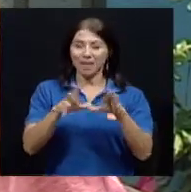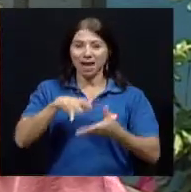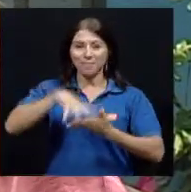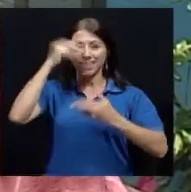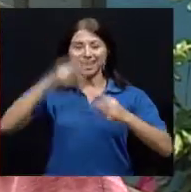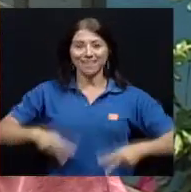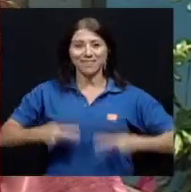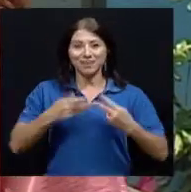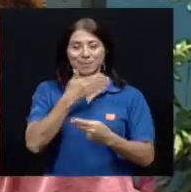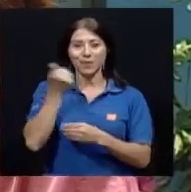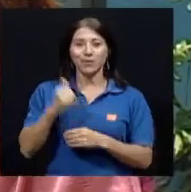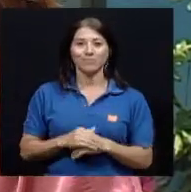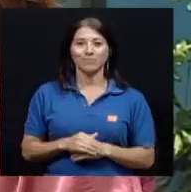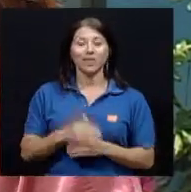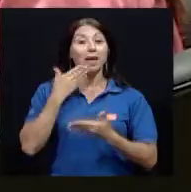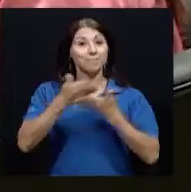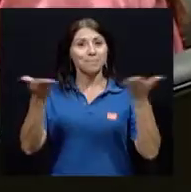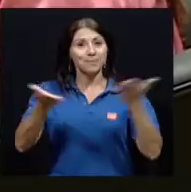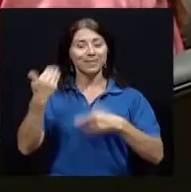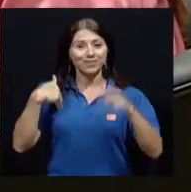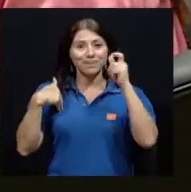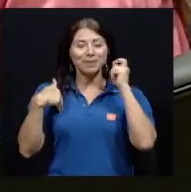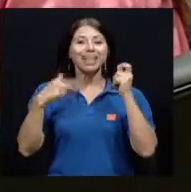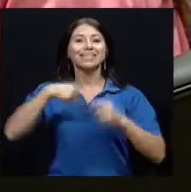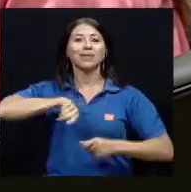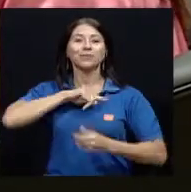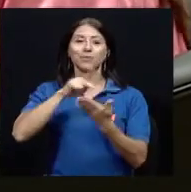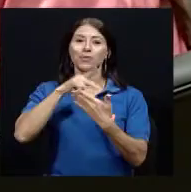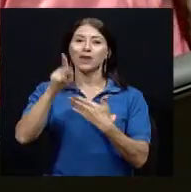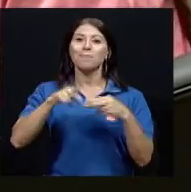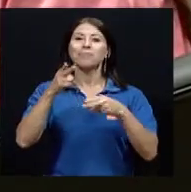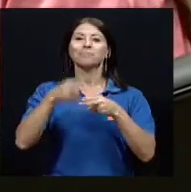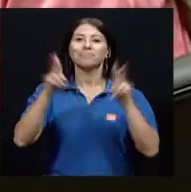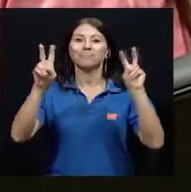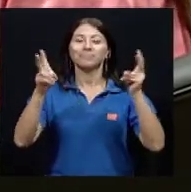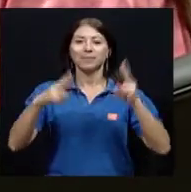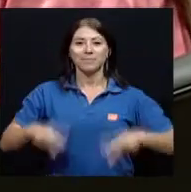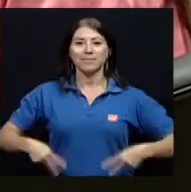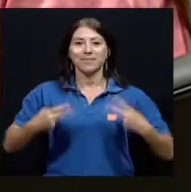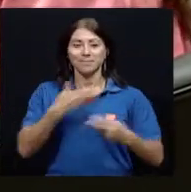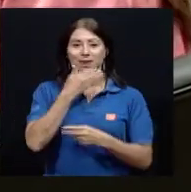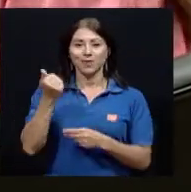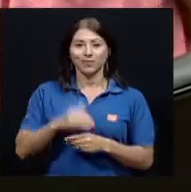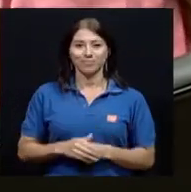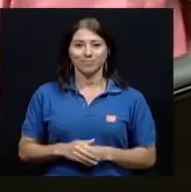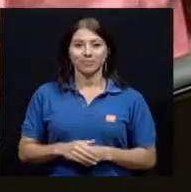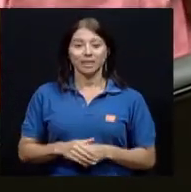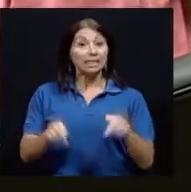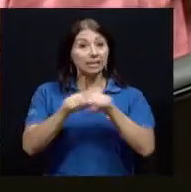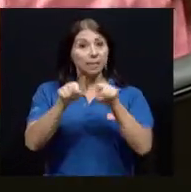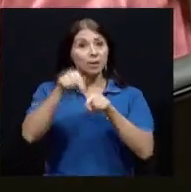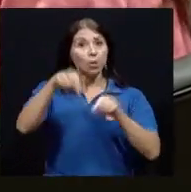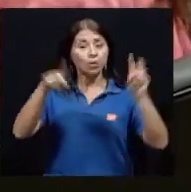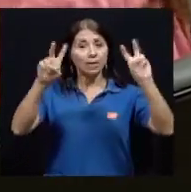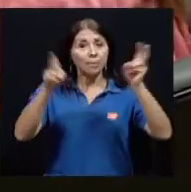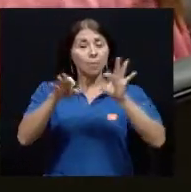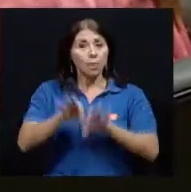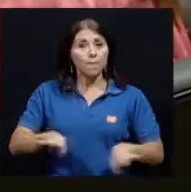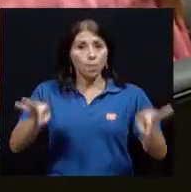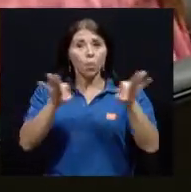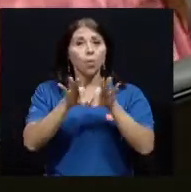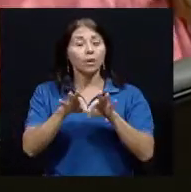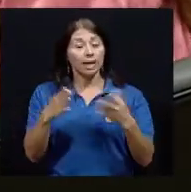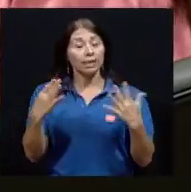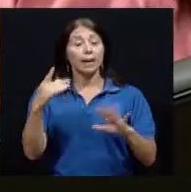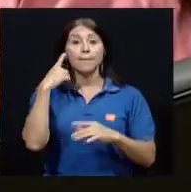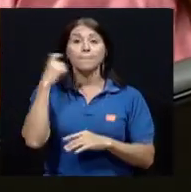a vivir mejor. Bienvenidos y bienvenidas a nuestro programa Vivir Mejor. Y es que también tenemos hoy un tema muy